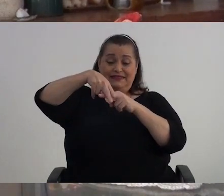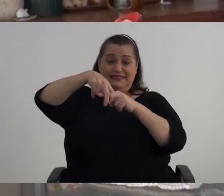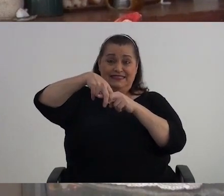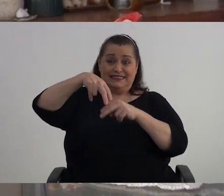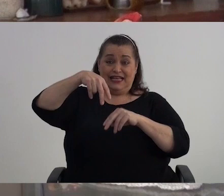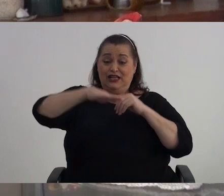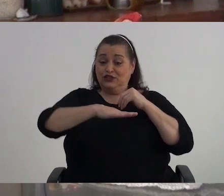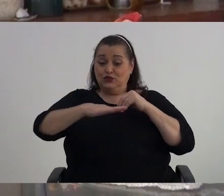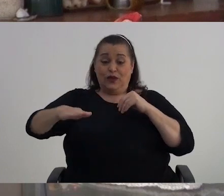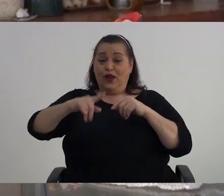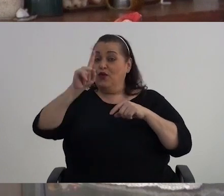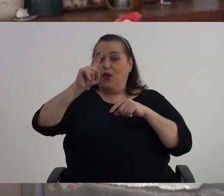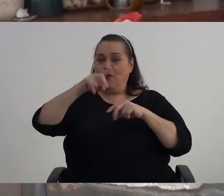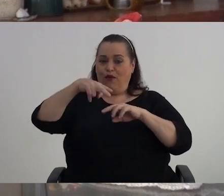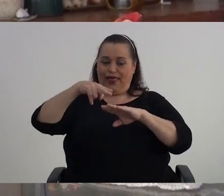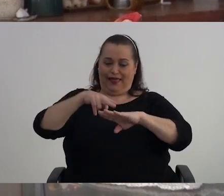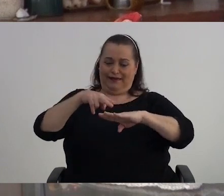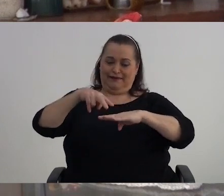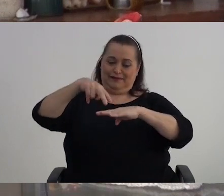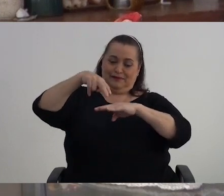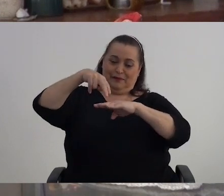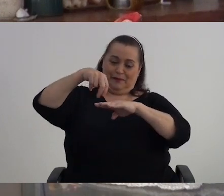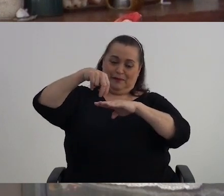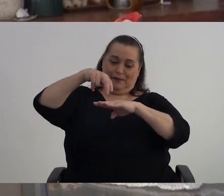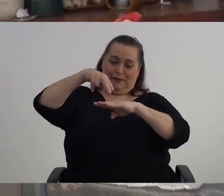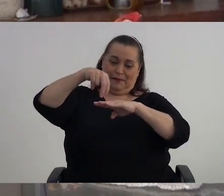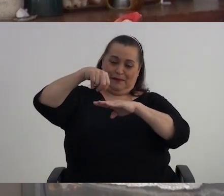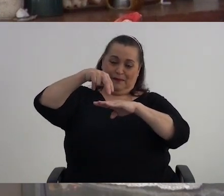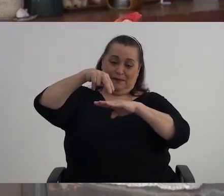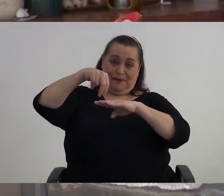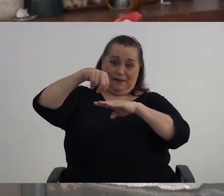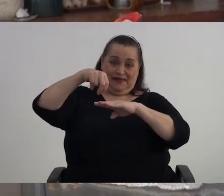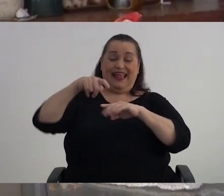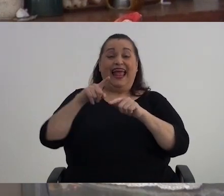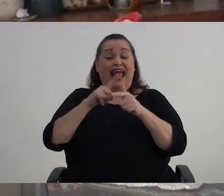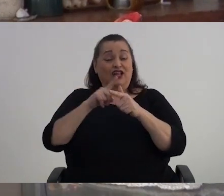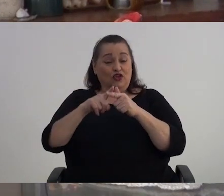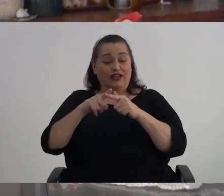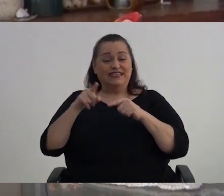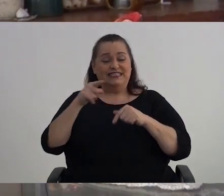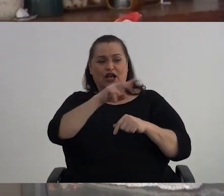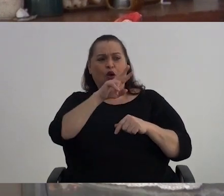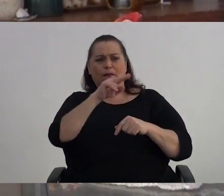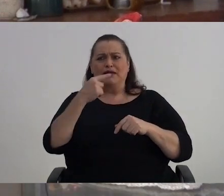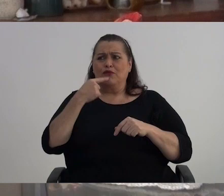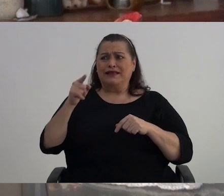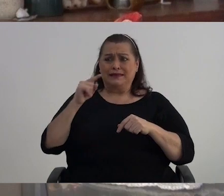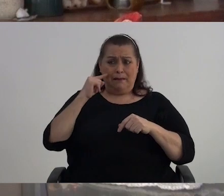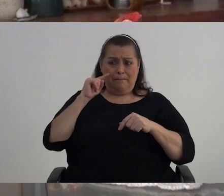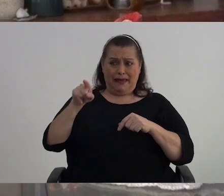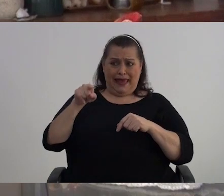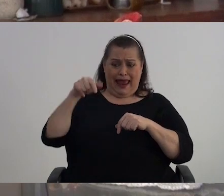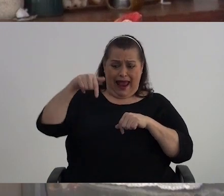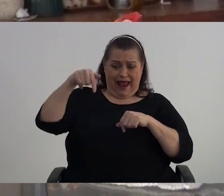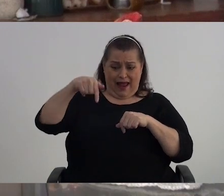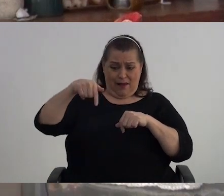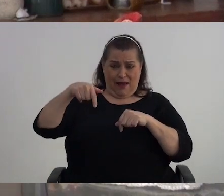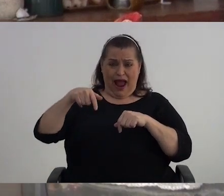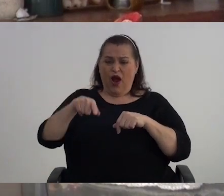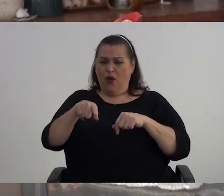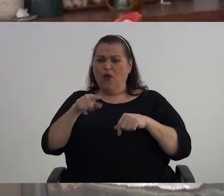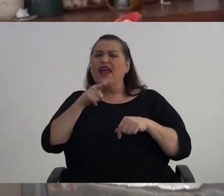el suelo Y ella estaba De mecer Los pies Y cuando En eso Le dice Un compañero Vean Lo que